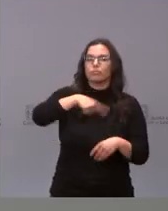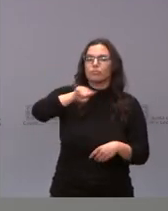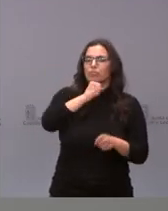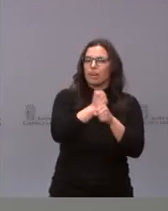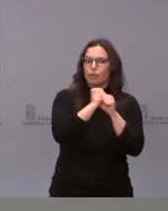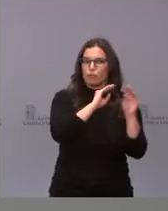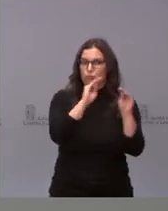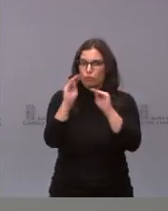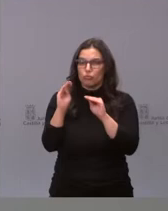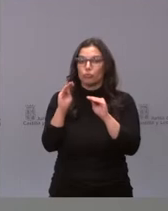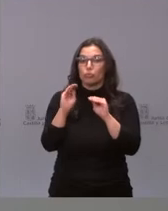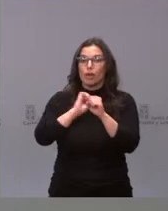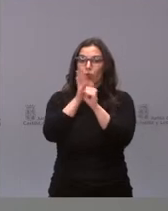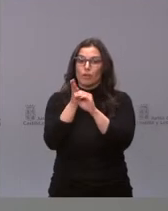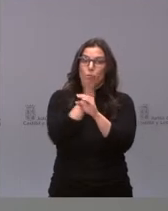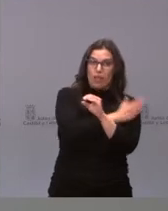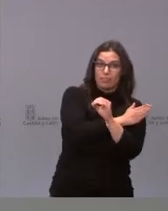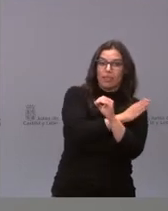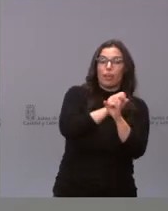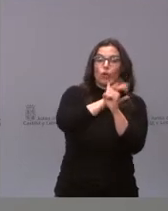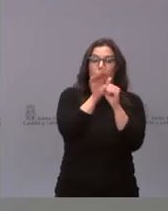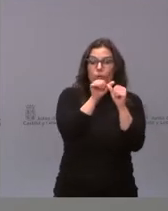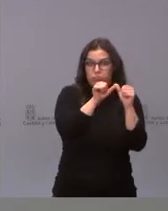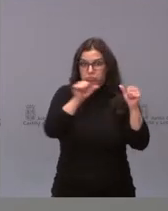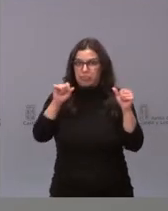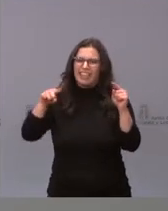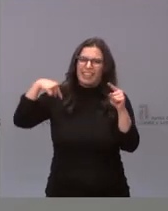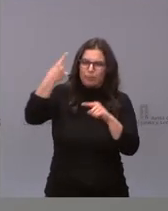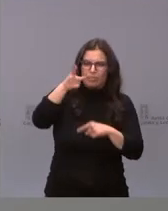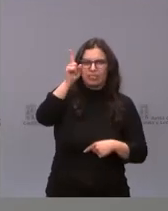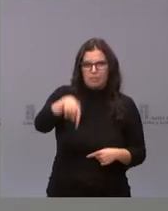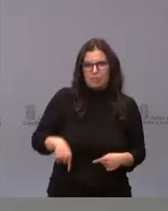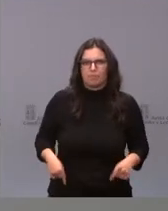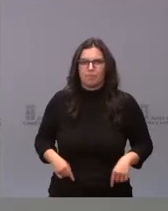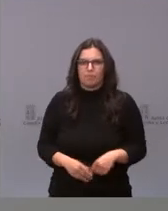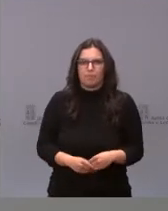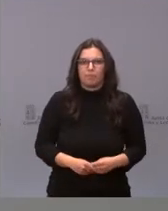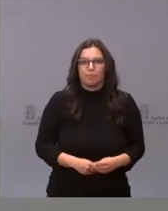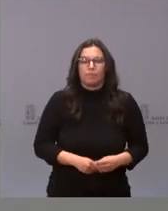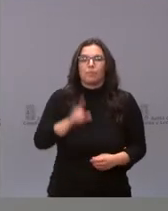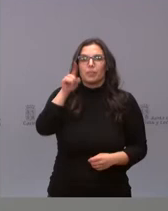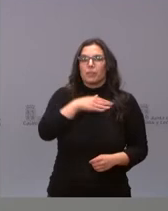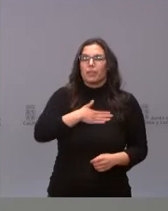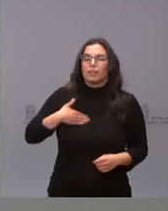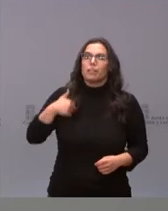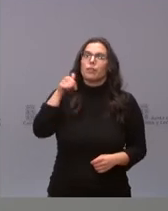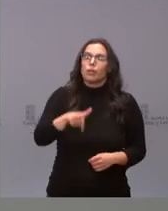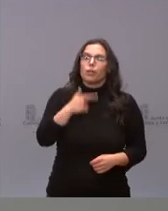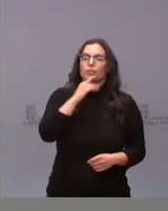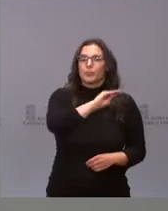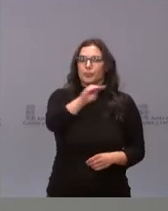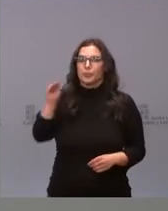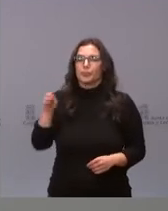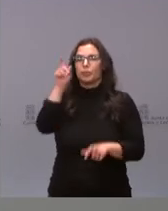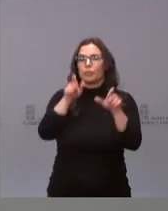trabajo antes de la pandemia, durante la pandemia y estoy segura que después de la misma. Quiero hacer también hoy nuevamente un llamamiento a todos